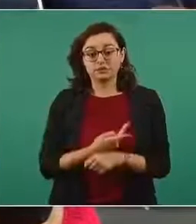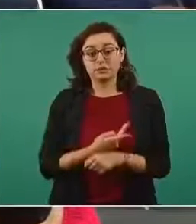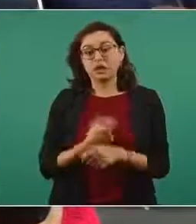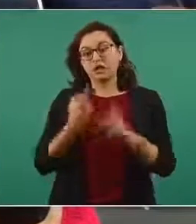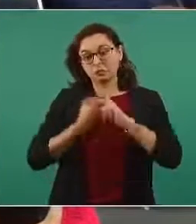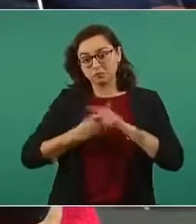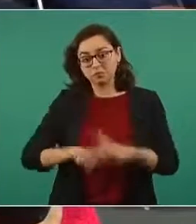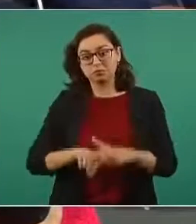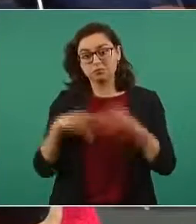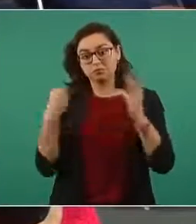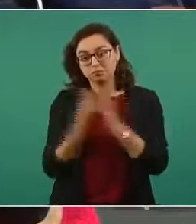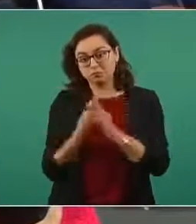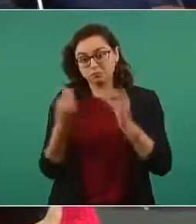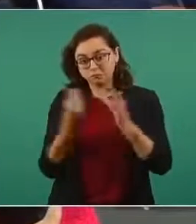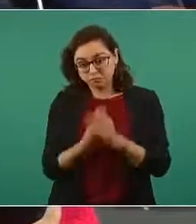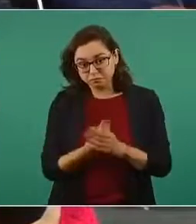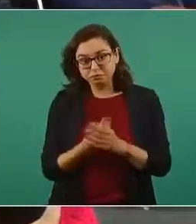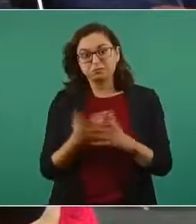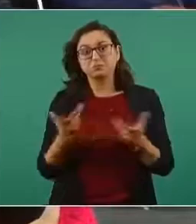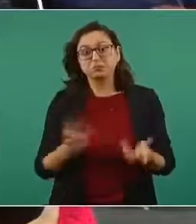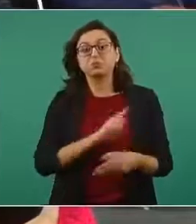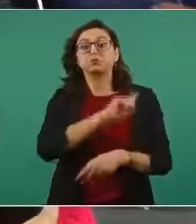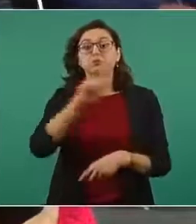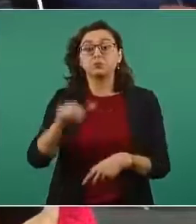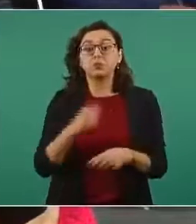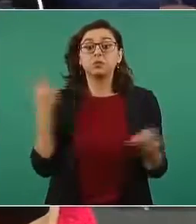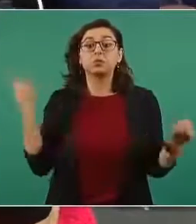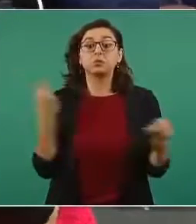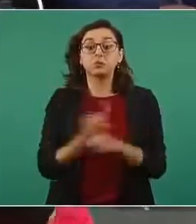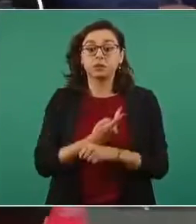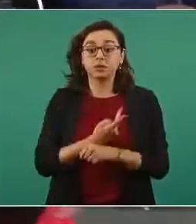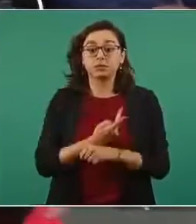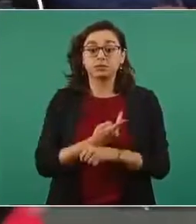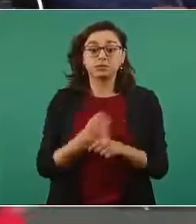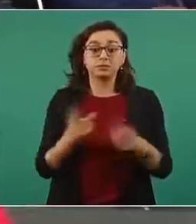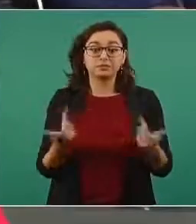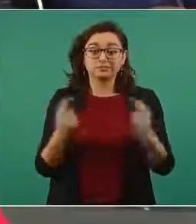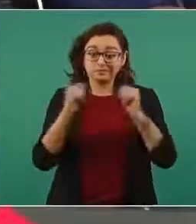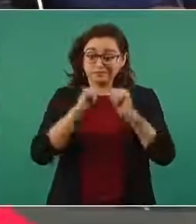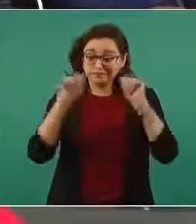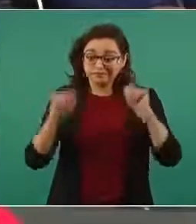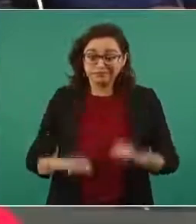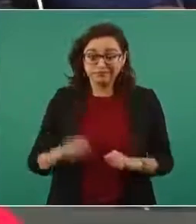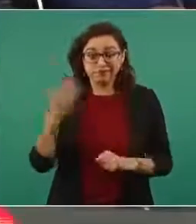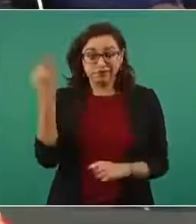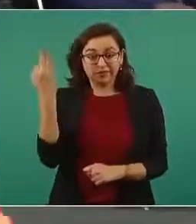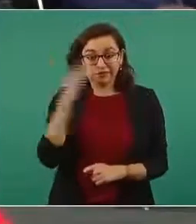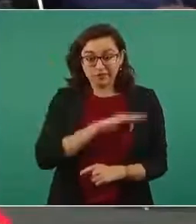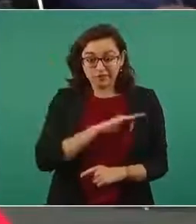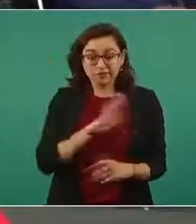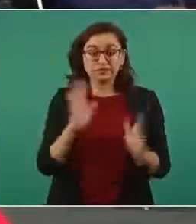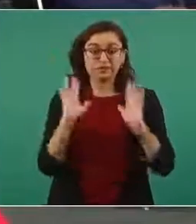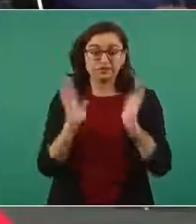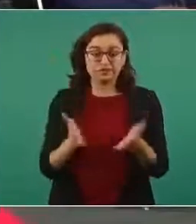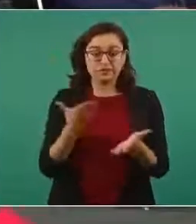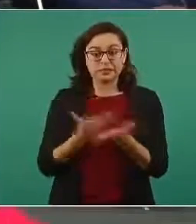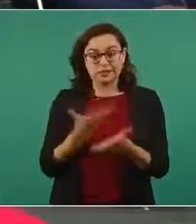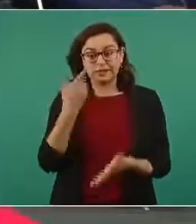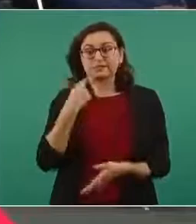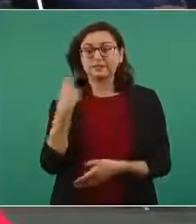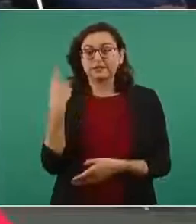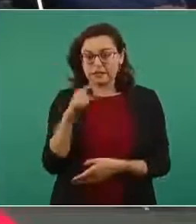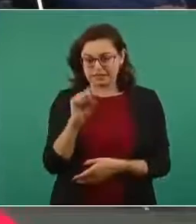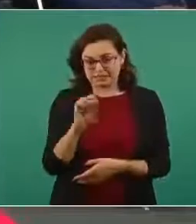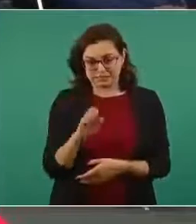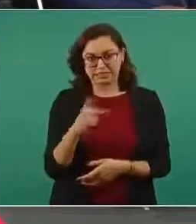cursos les hicieron los cursos y al final de cuentas les dieron títulos falsos ellos ya tienen una denuncia la SEP local ya lo